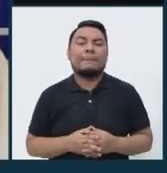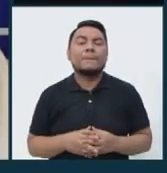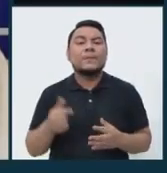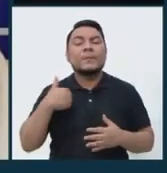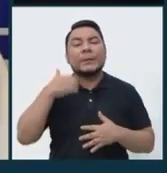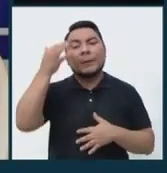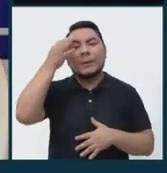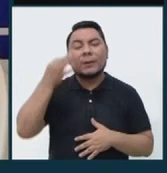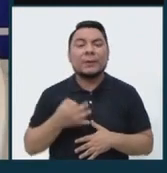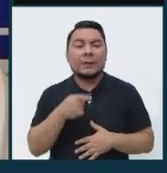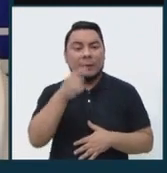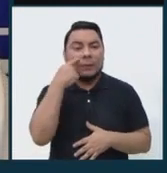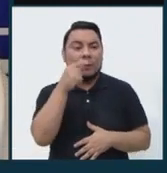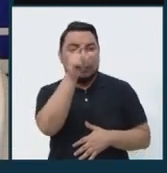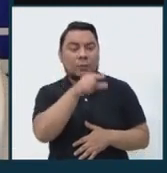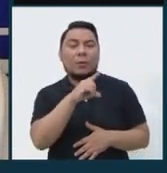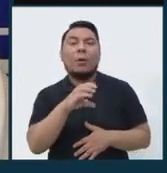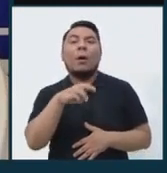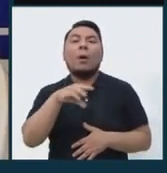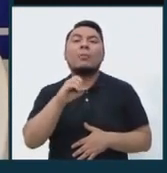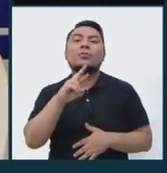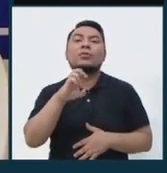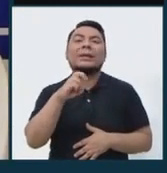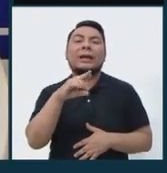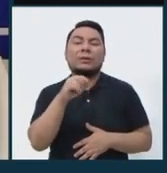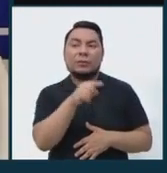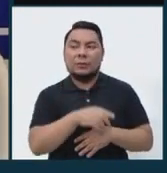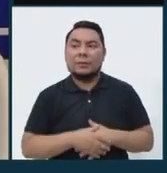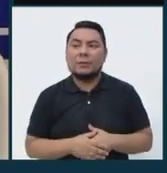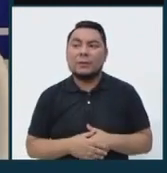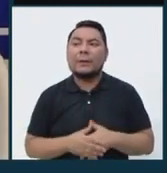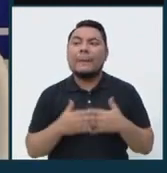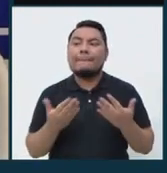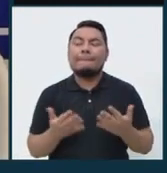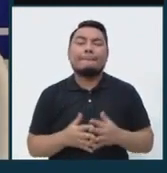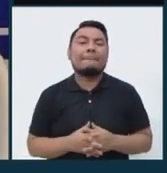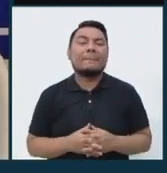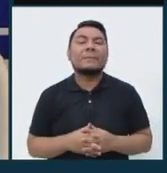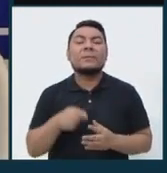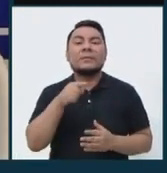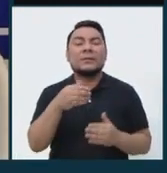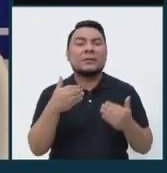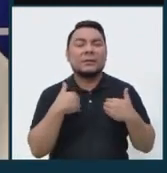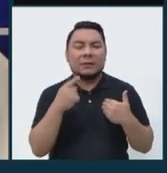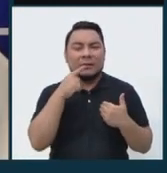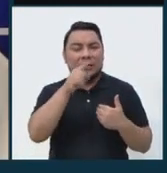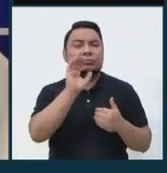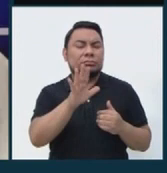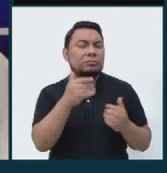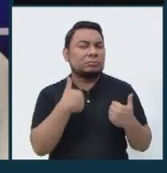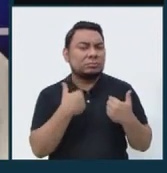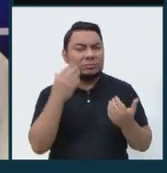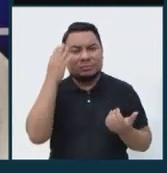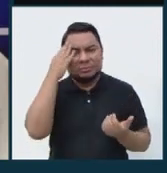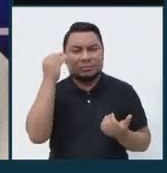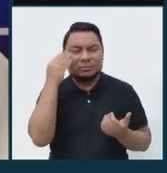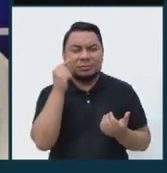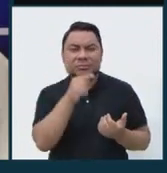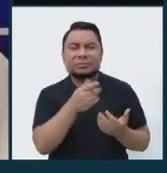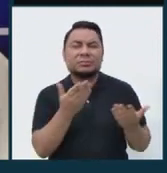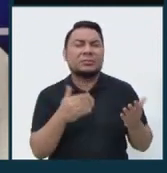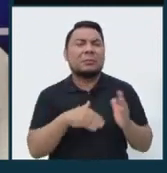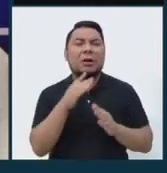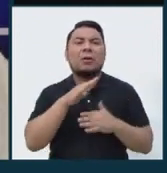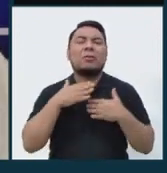Yo creo que el candidato Moreno, digamos, en la experiencia, o el jefe, que